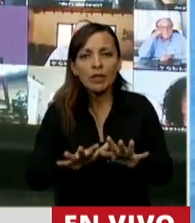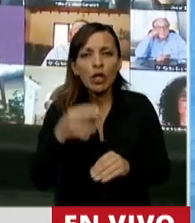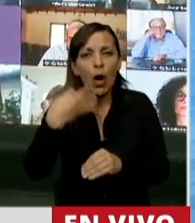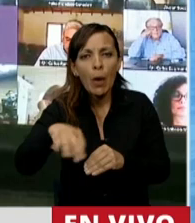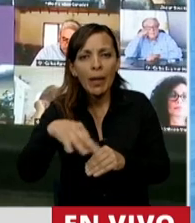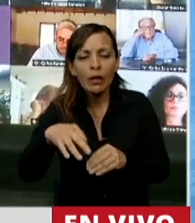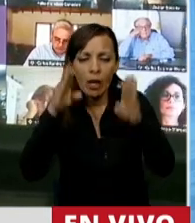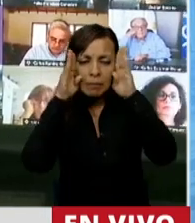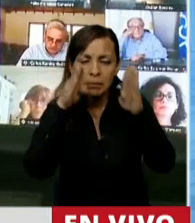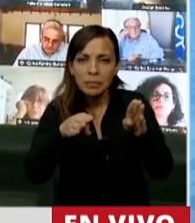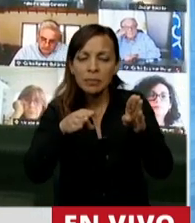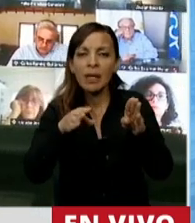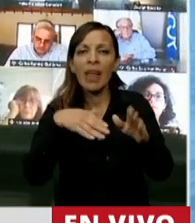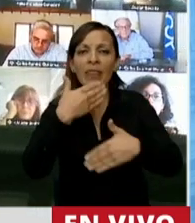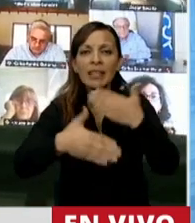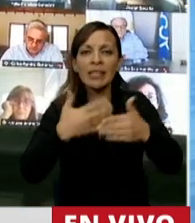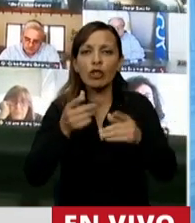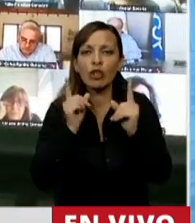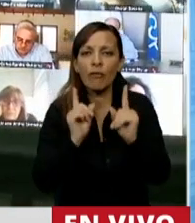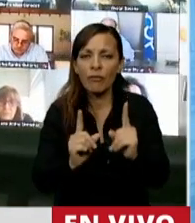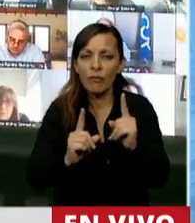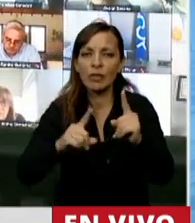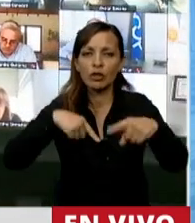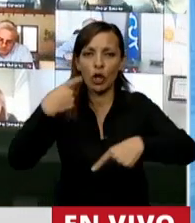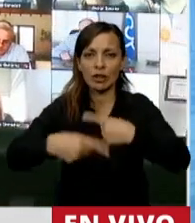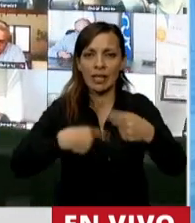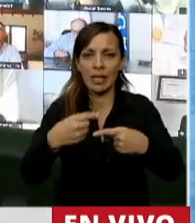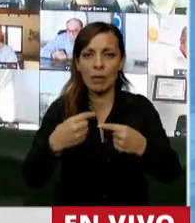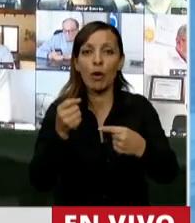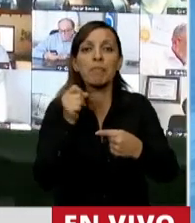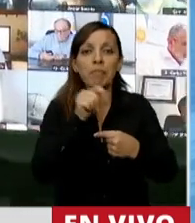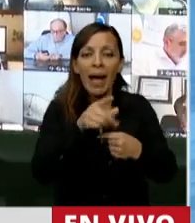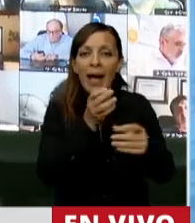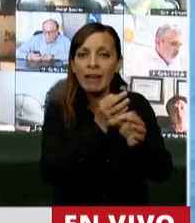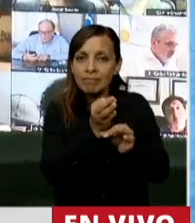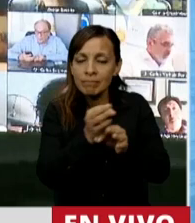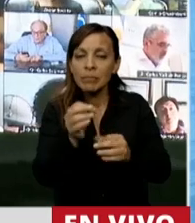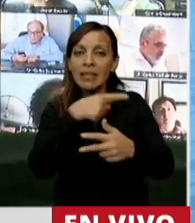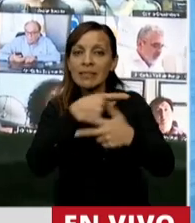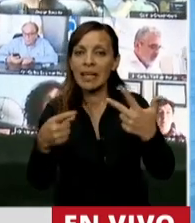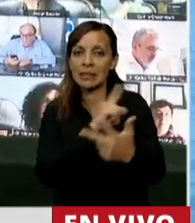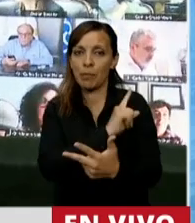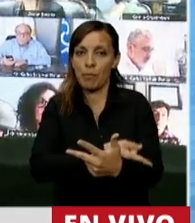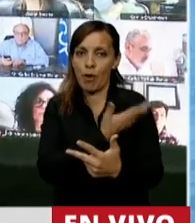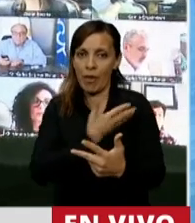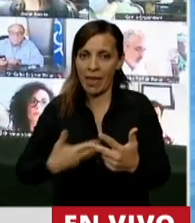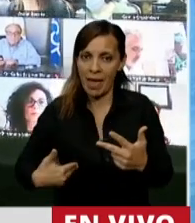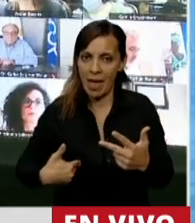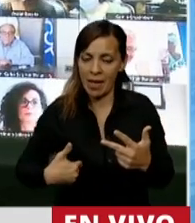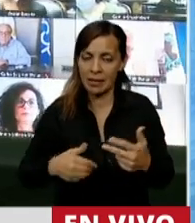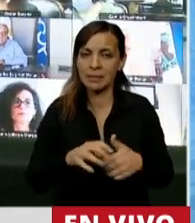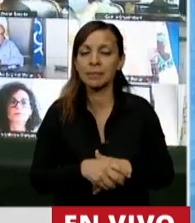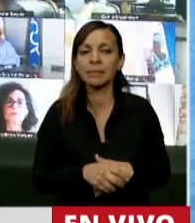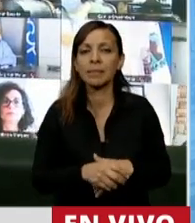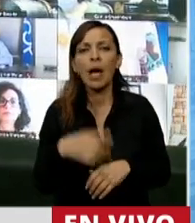en perspectiva de desarrollo sostenible para los tres poderes del Estado en todos sus niveles,